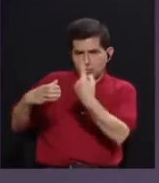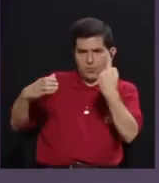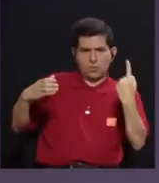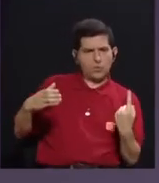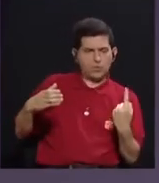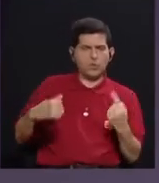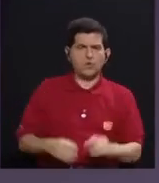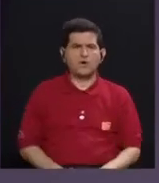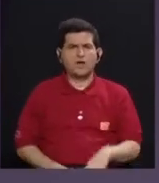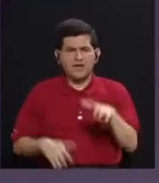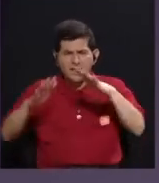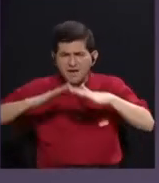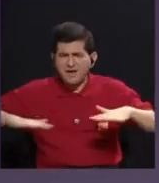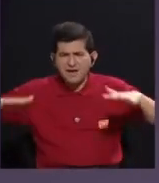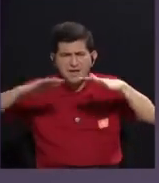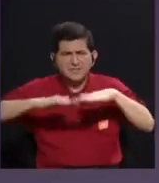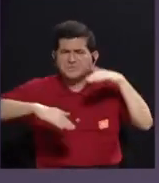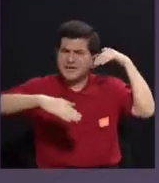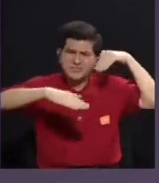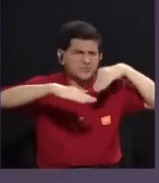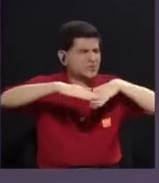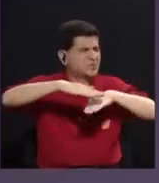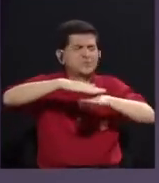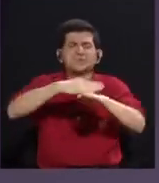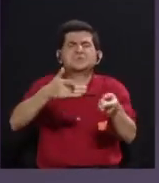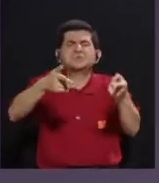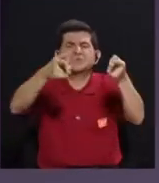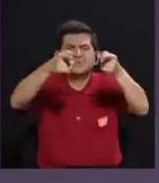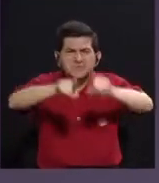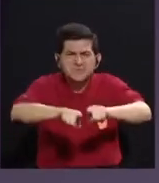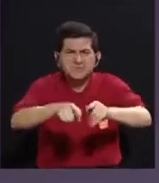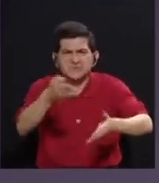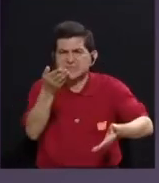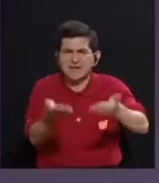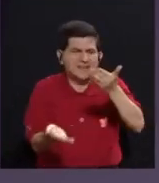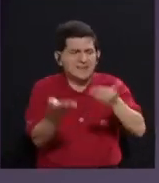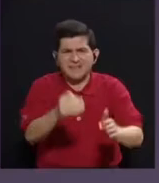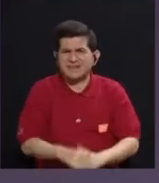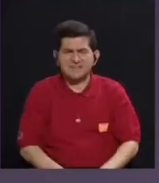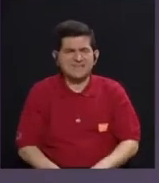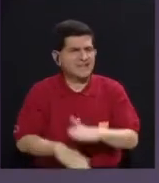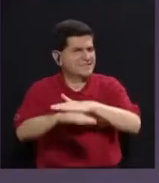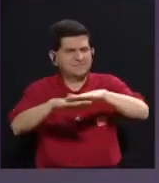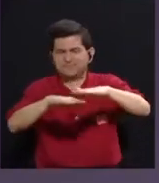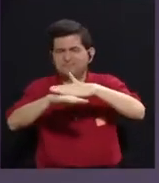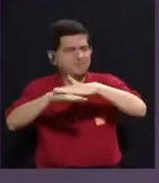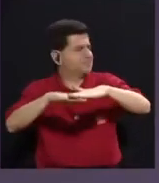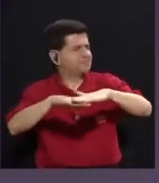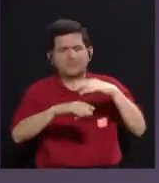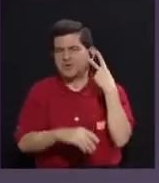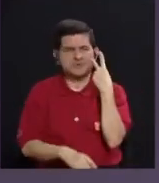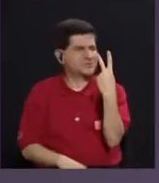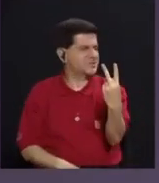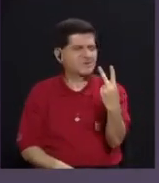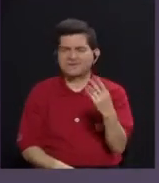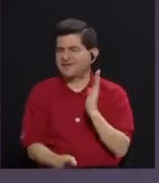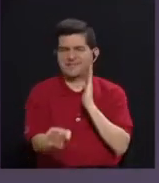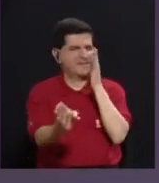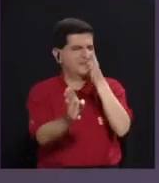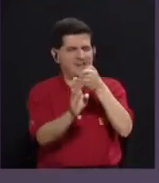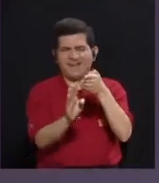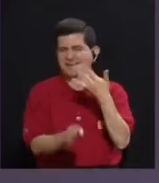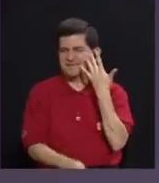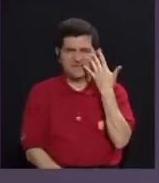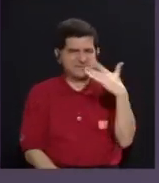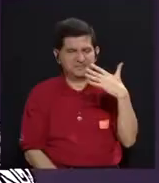realidad es un campo todavía muy underground, que sucede, no está en la superficie, no está tan visibilizado como